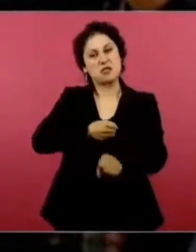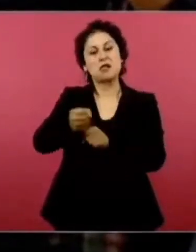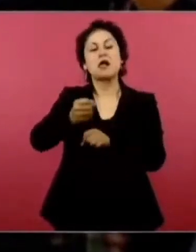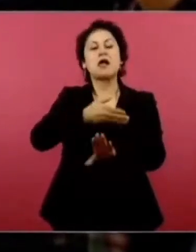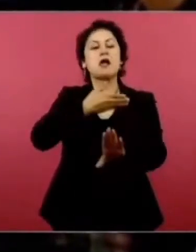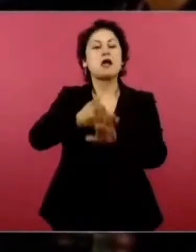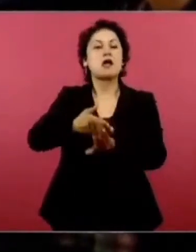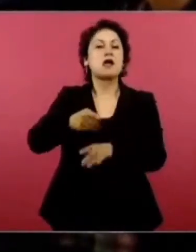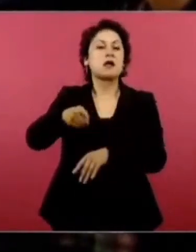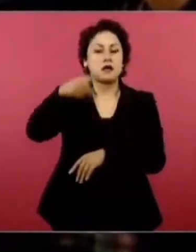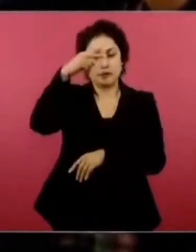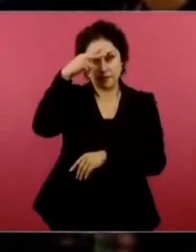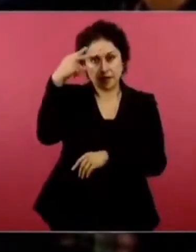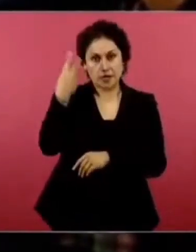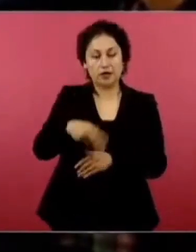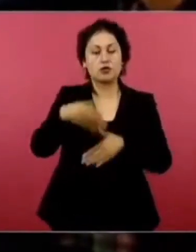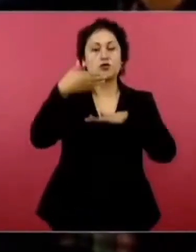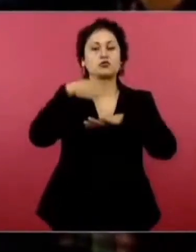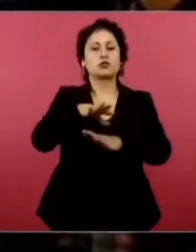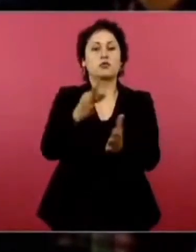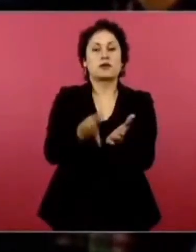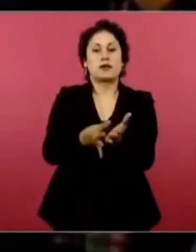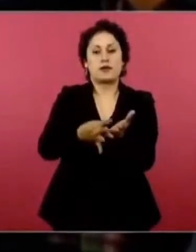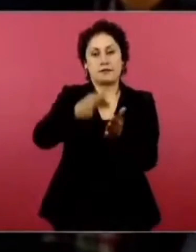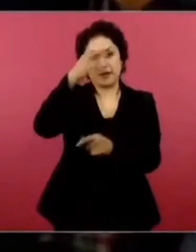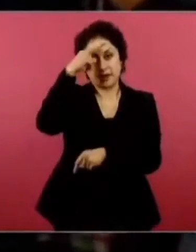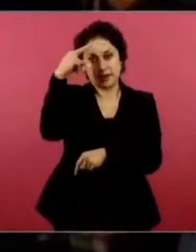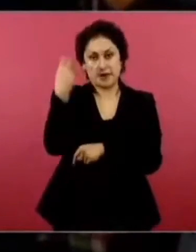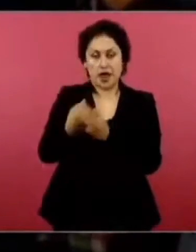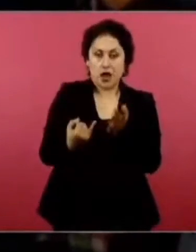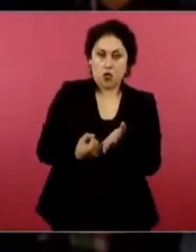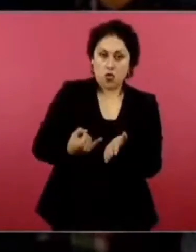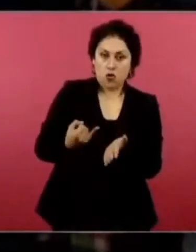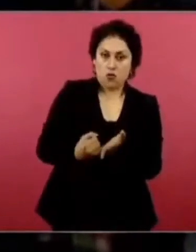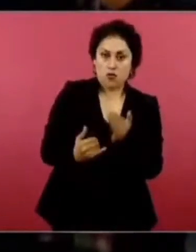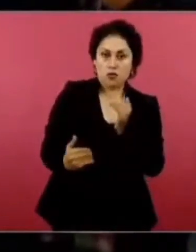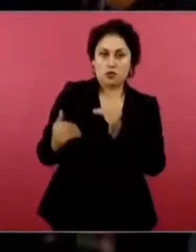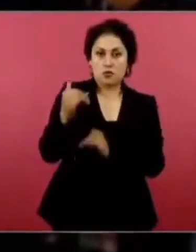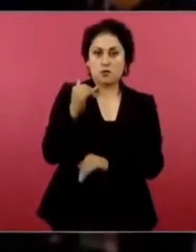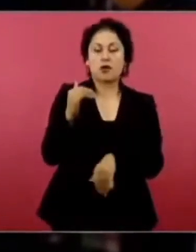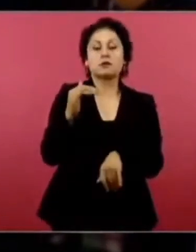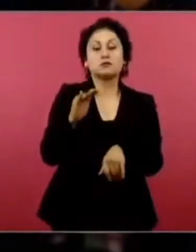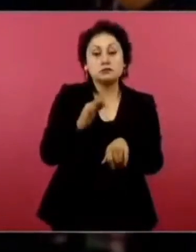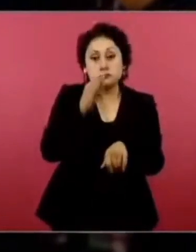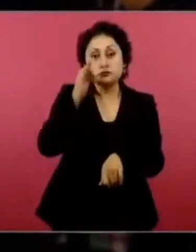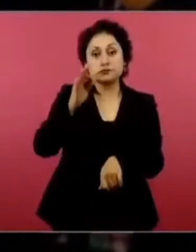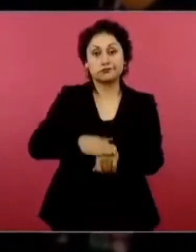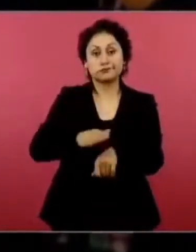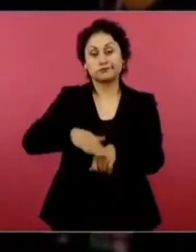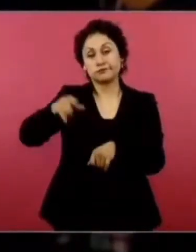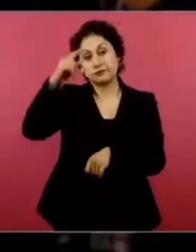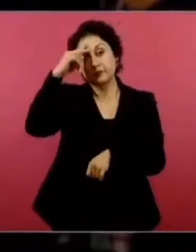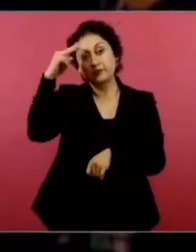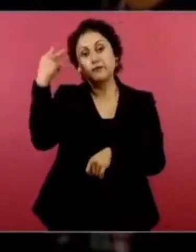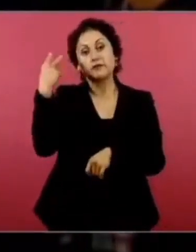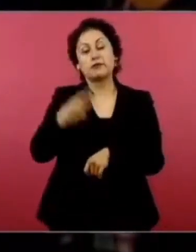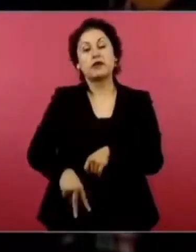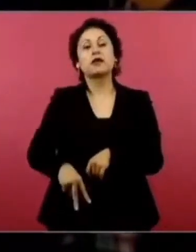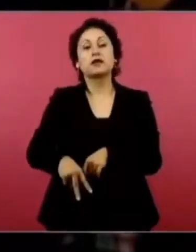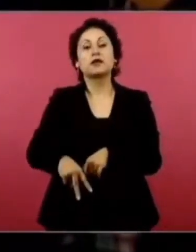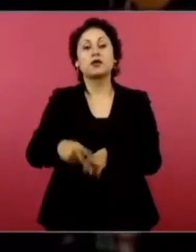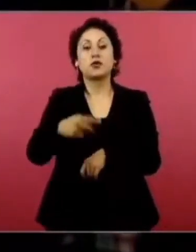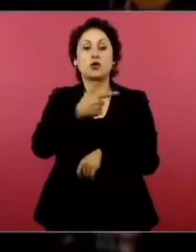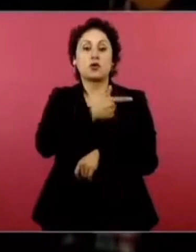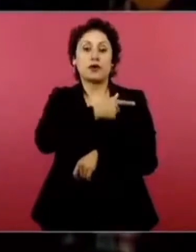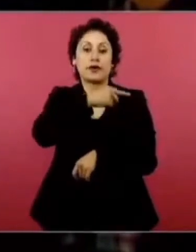aranceles contra el acero mexicano si el gobierno mexicano no desplegaba un mayor número de elementos de su Guardia